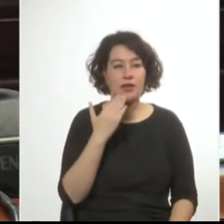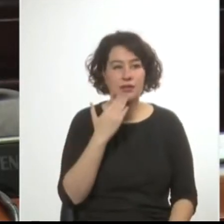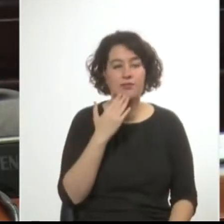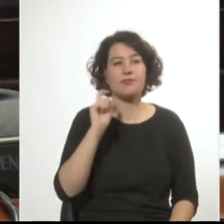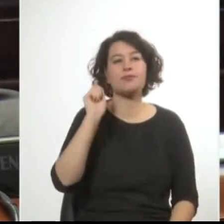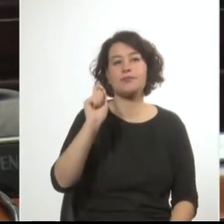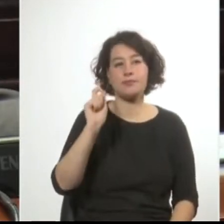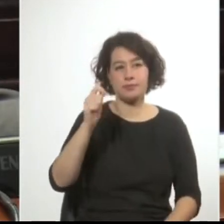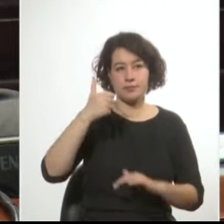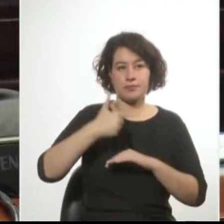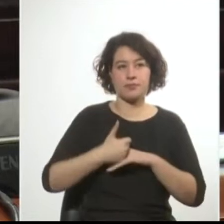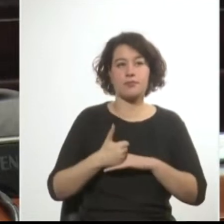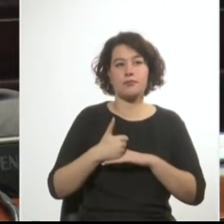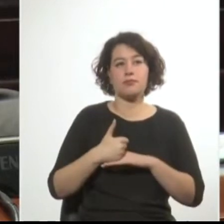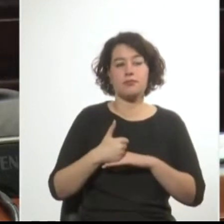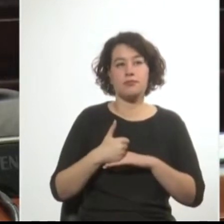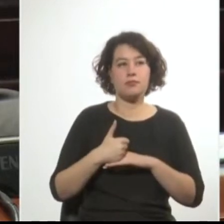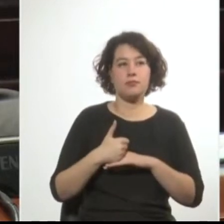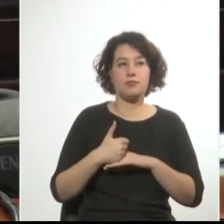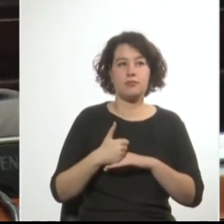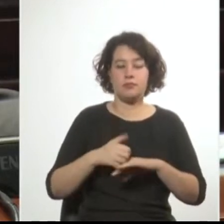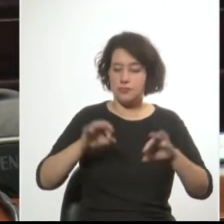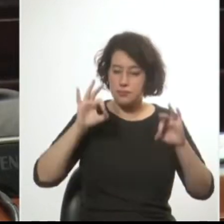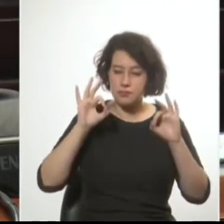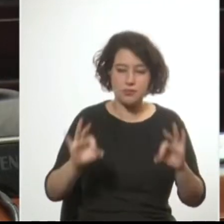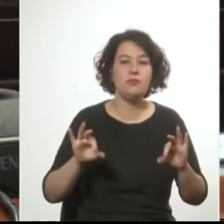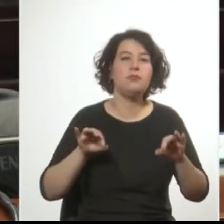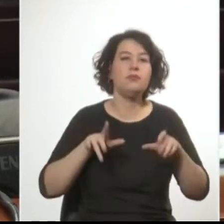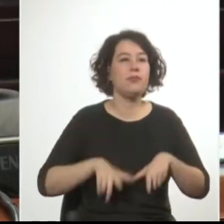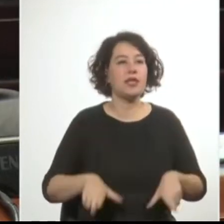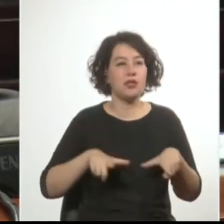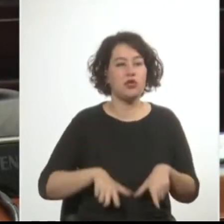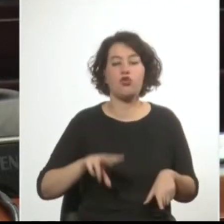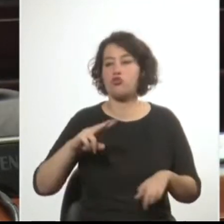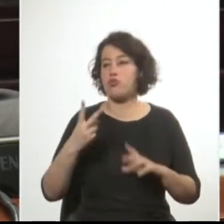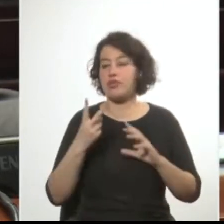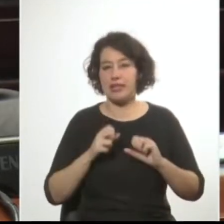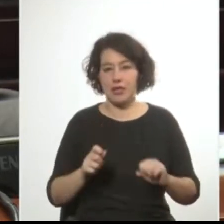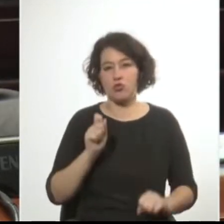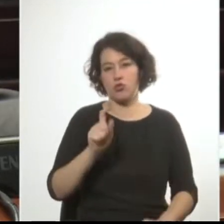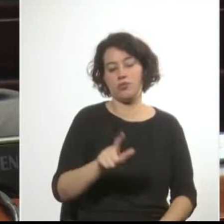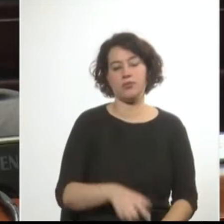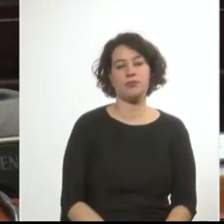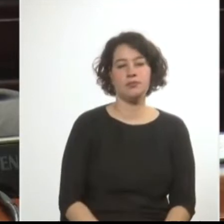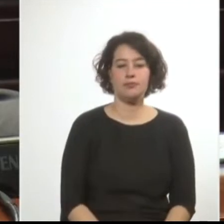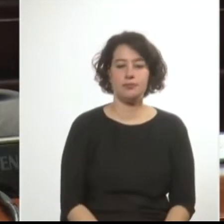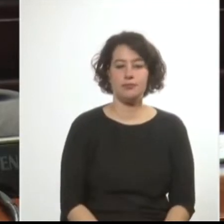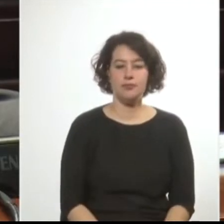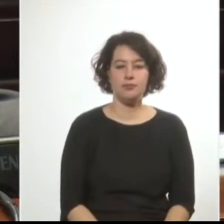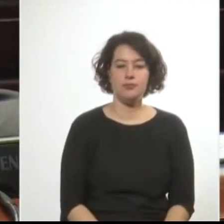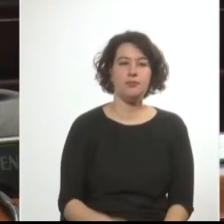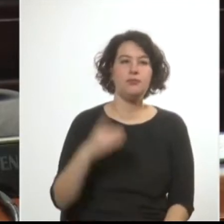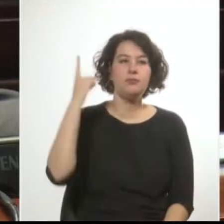la presencia del Gabinete en Pleno, Ministros y Subsecretarios. El